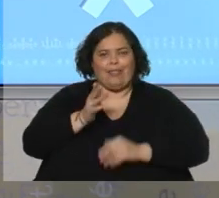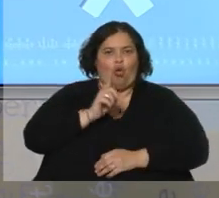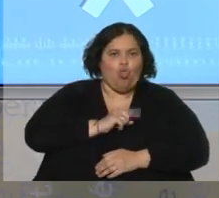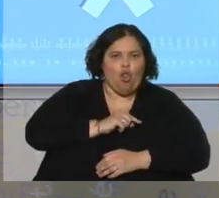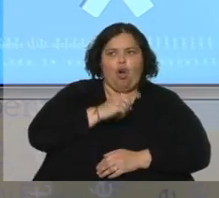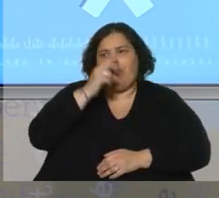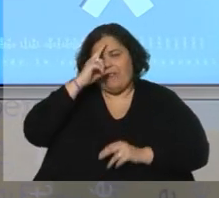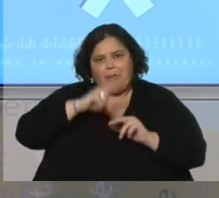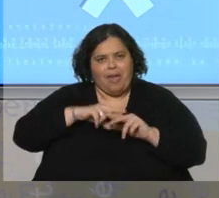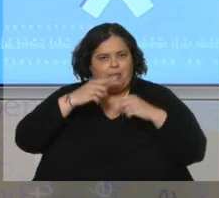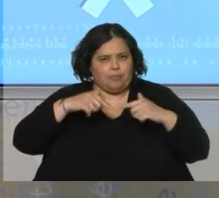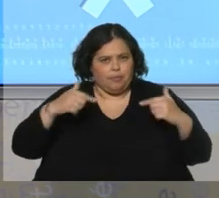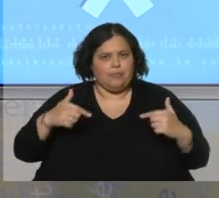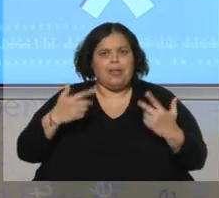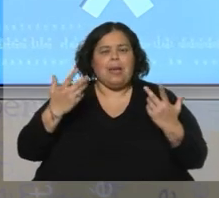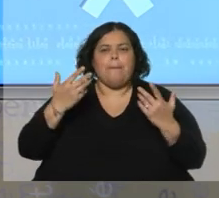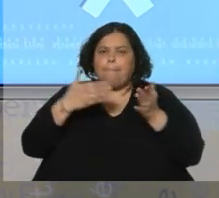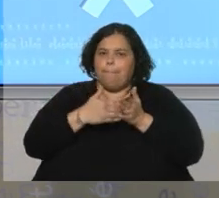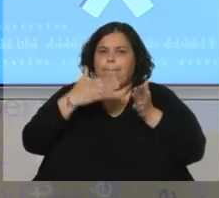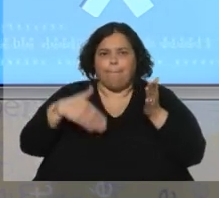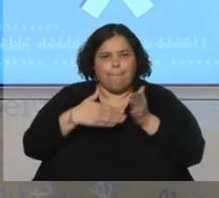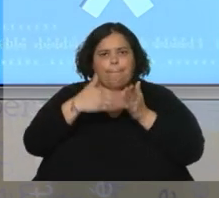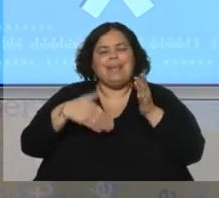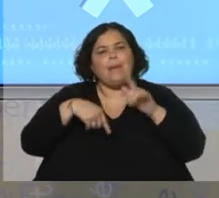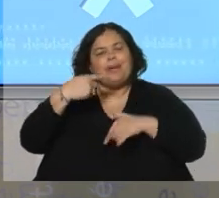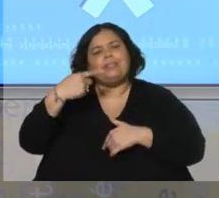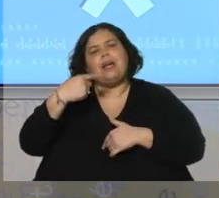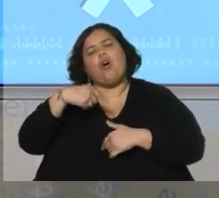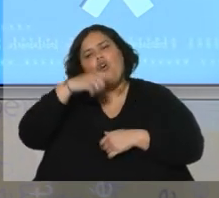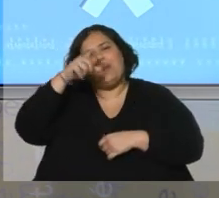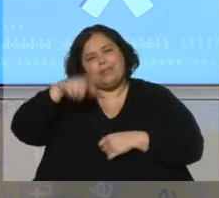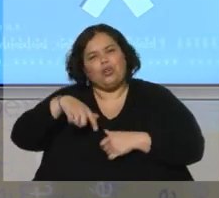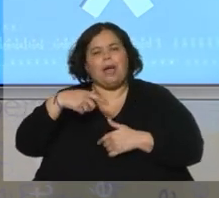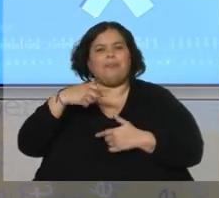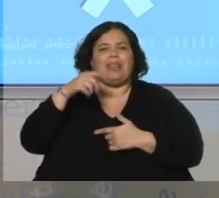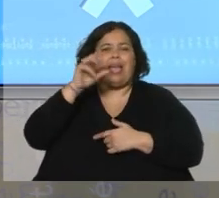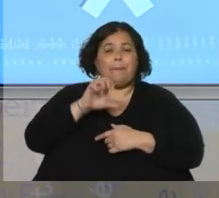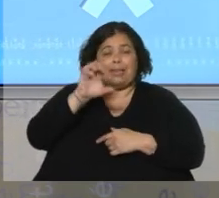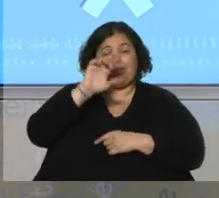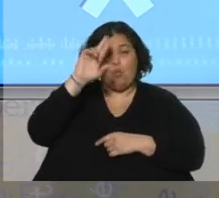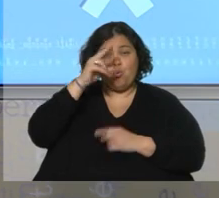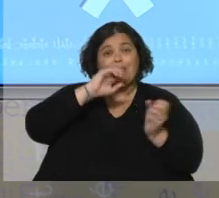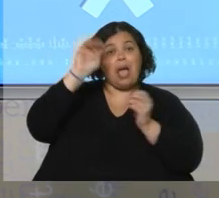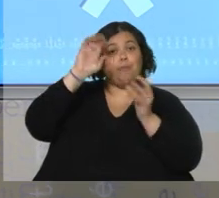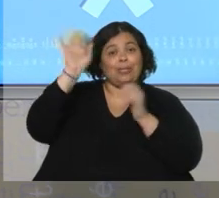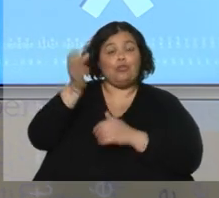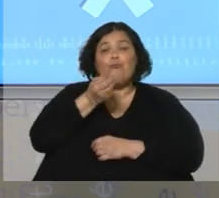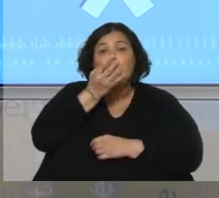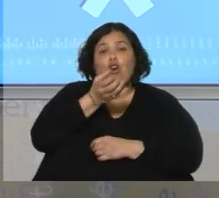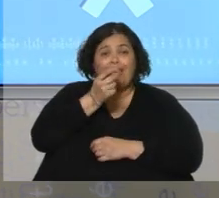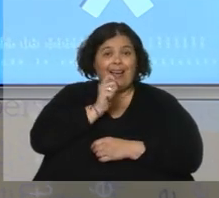y después en una segunda parte vamos a escuchar el caso de una empresa uruguaya que exporta flores a Alemania. En Alemania es